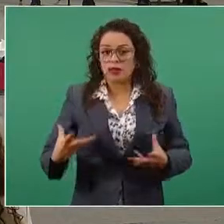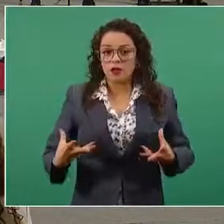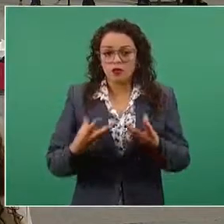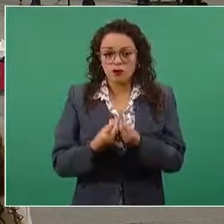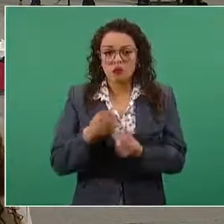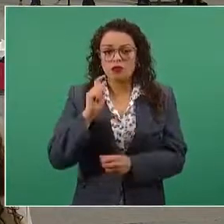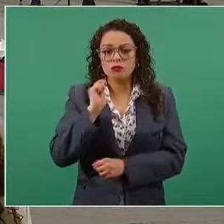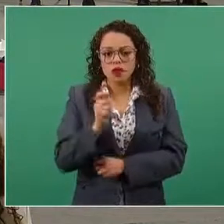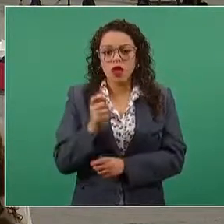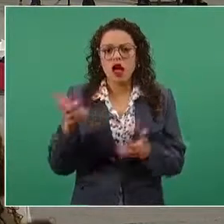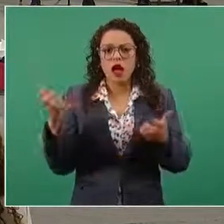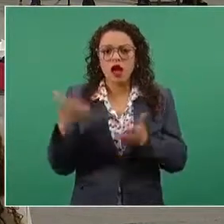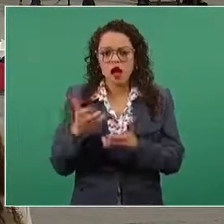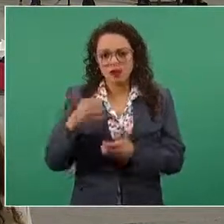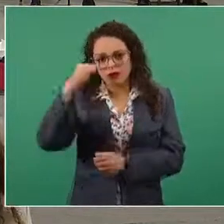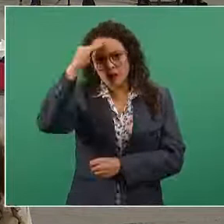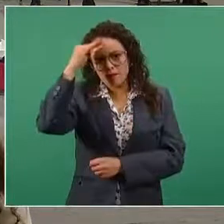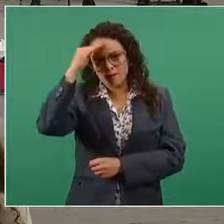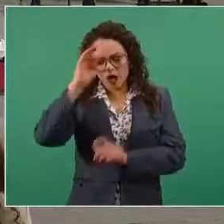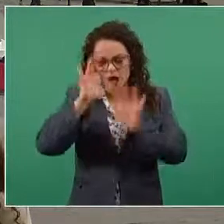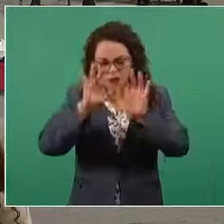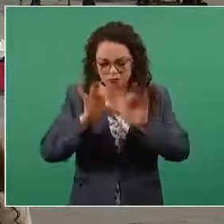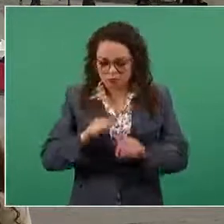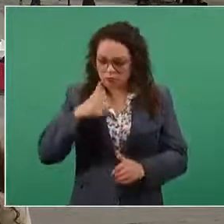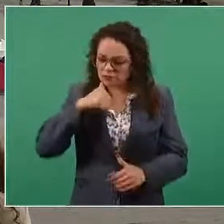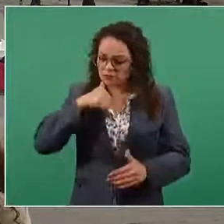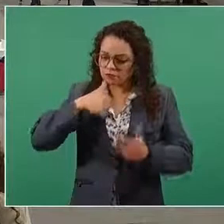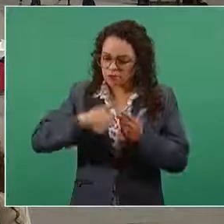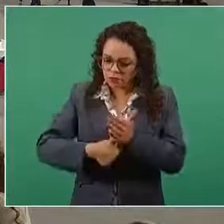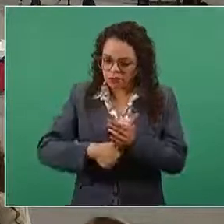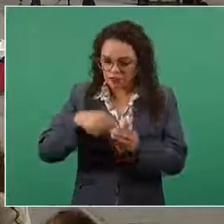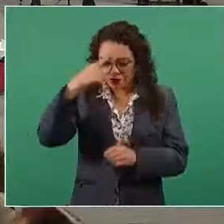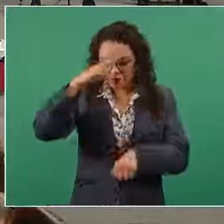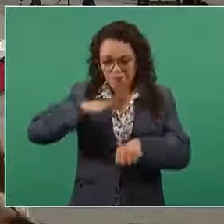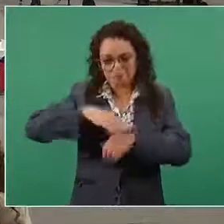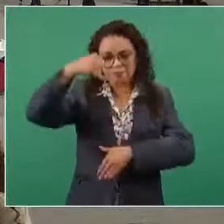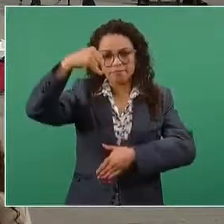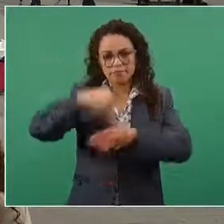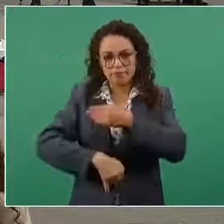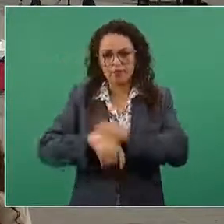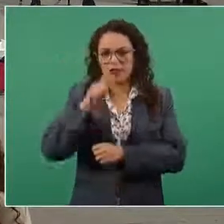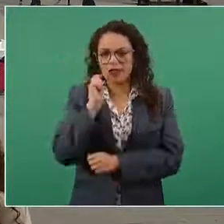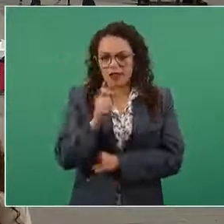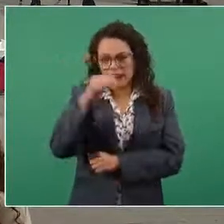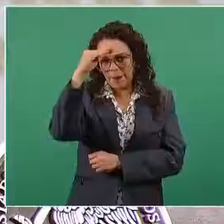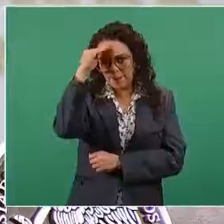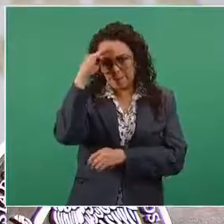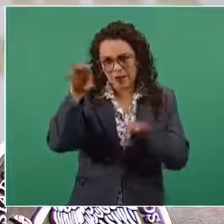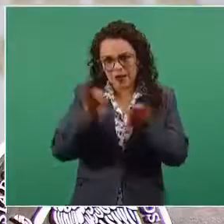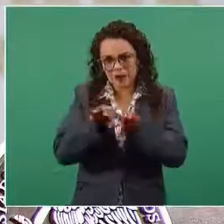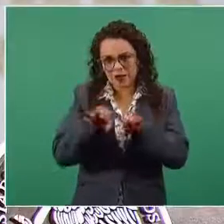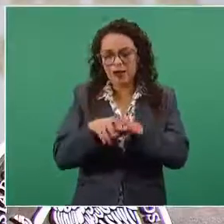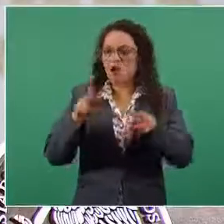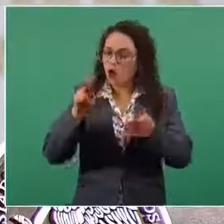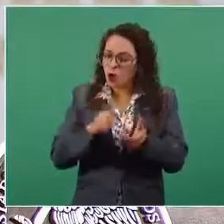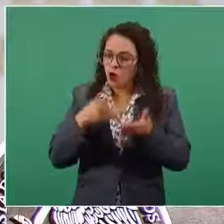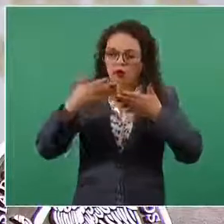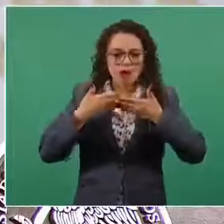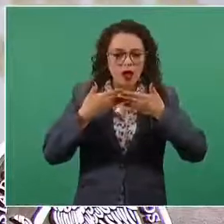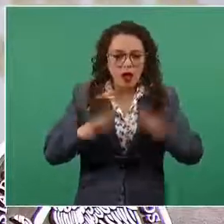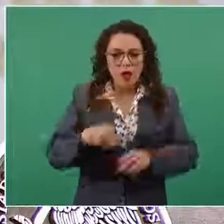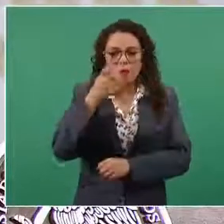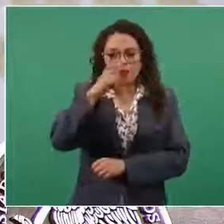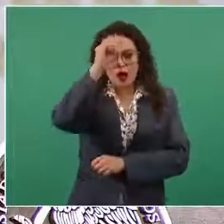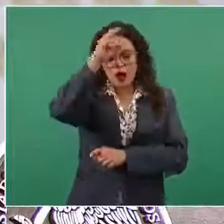carta compromiso con el detalle de los alcances de la reapertura de la mina, el ingreso a los trabajadores y la